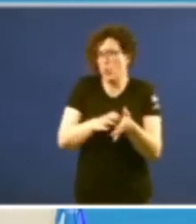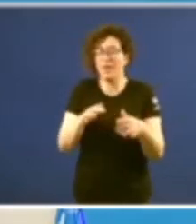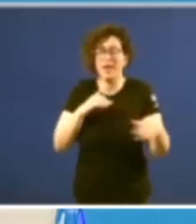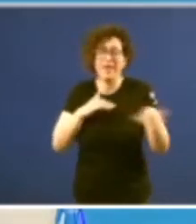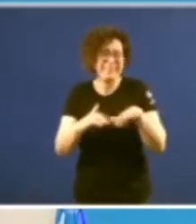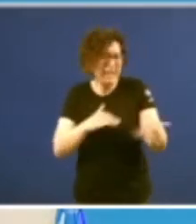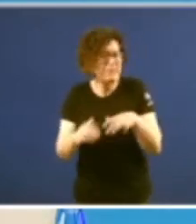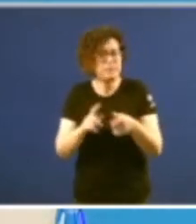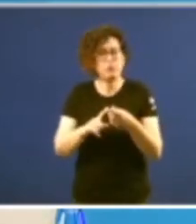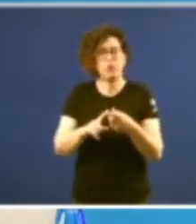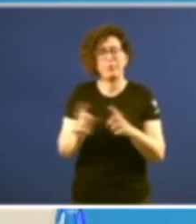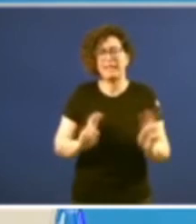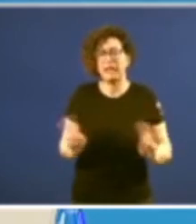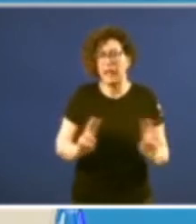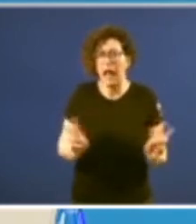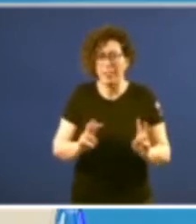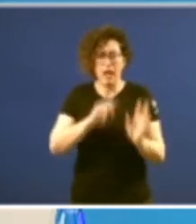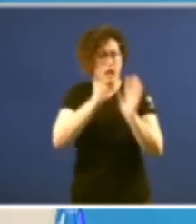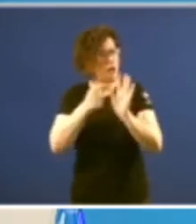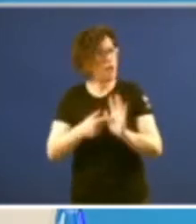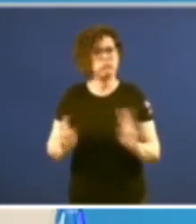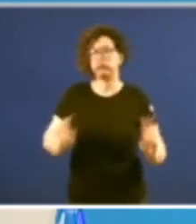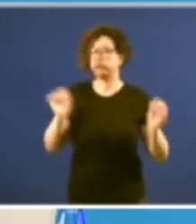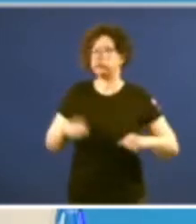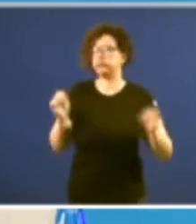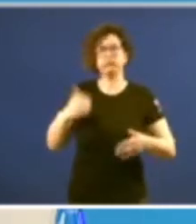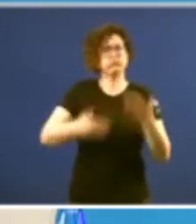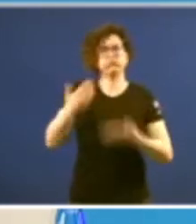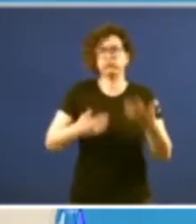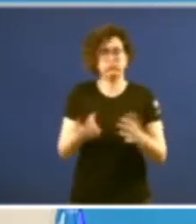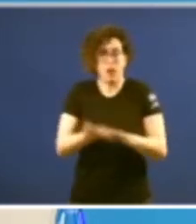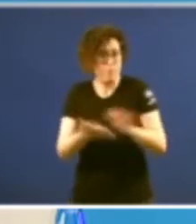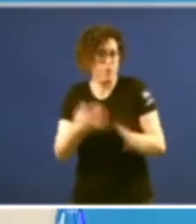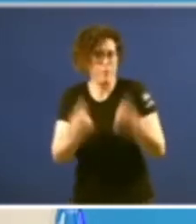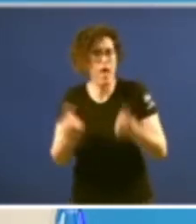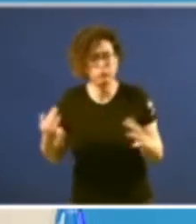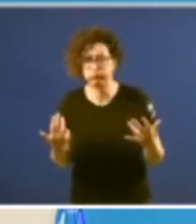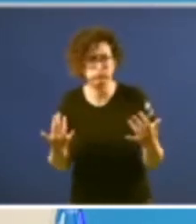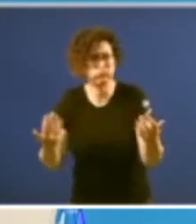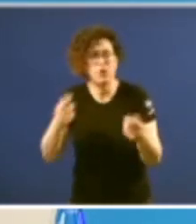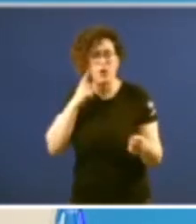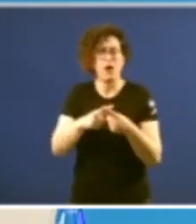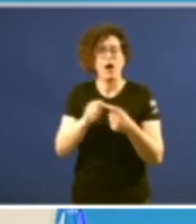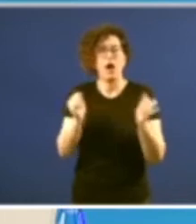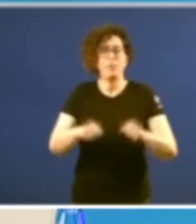ese dinamismo esa vitalidade legislativa do Parlamento á veces casi casi efervescencia en a aprobación